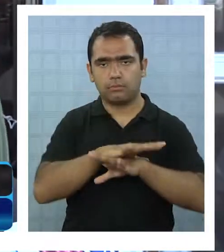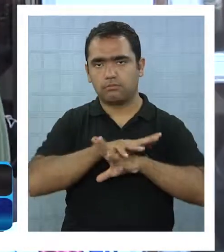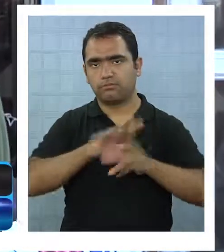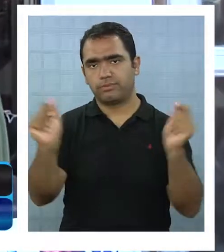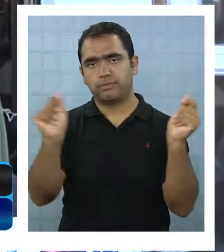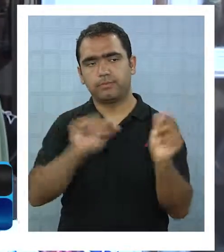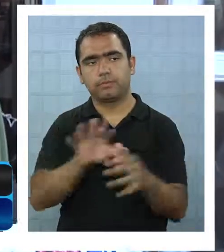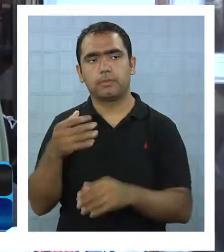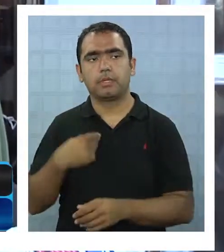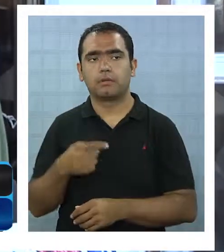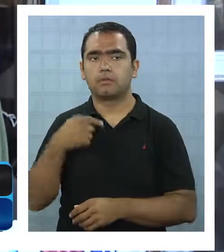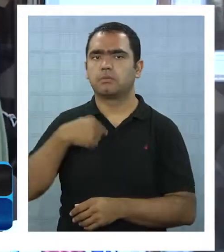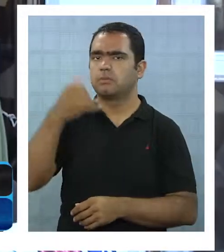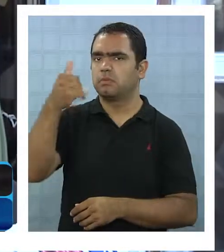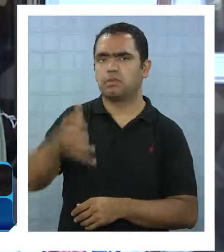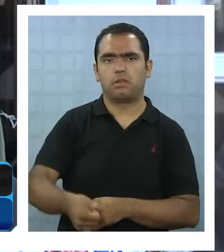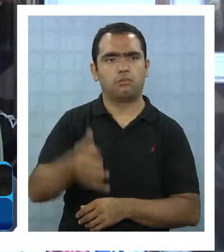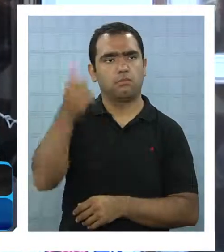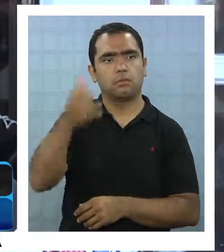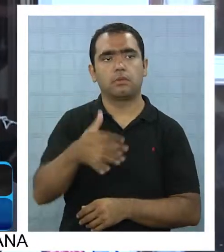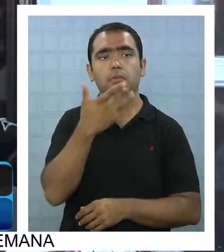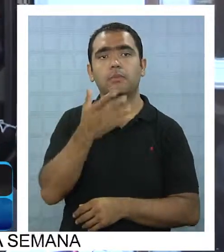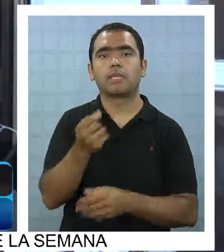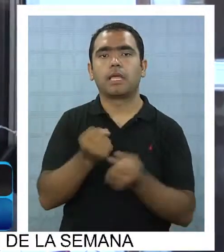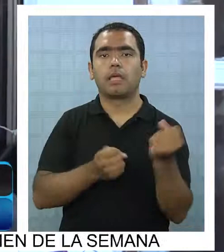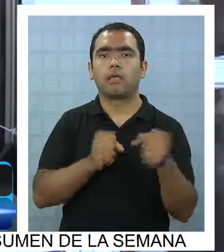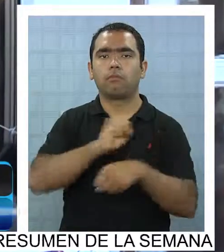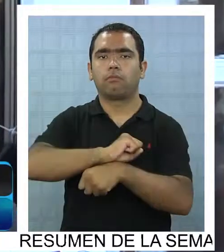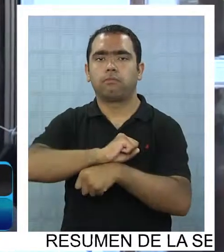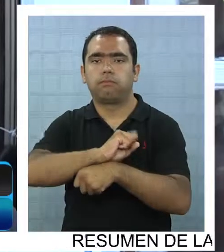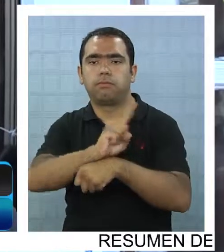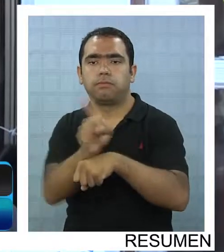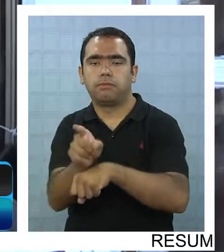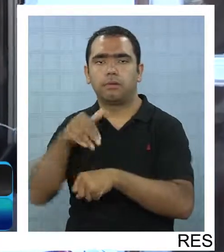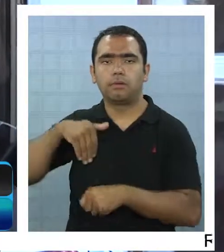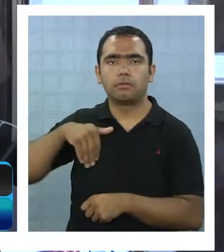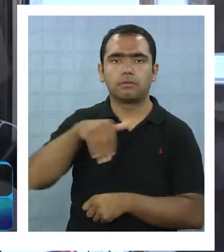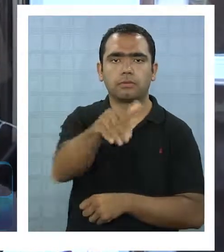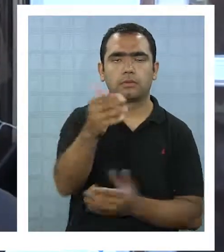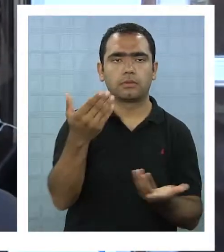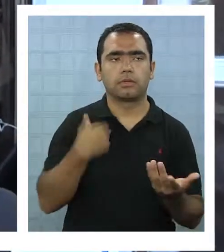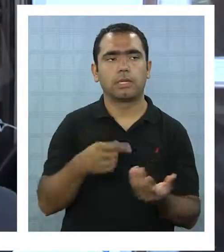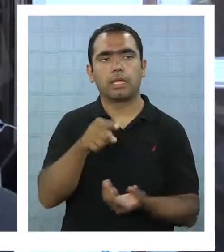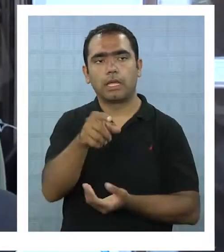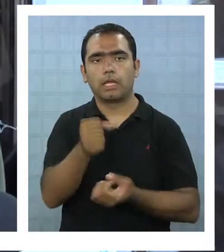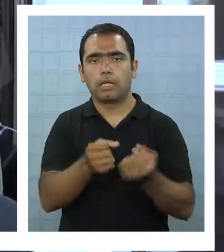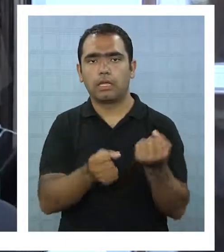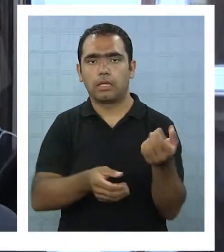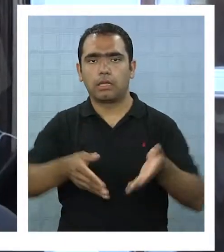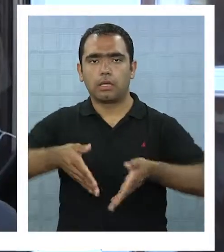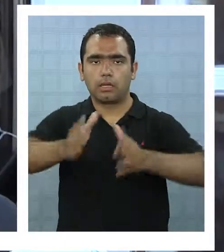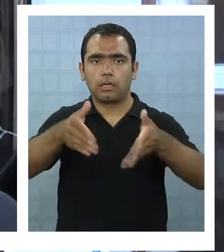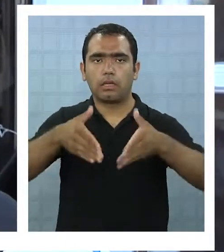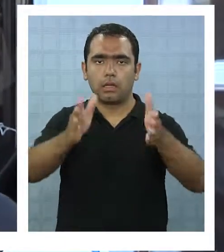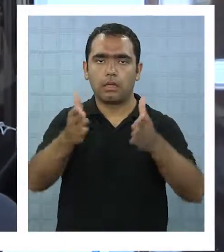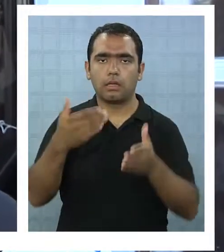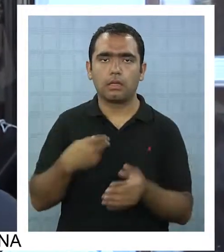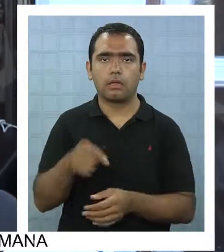exceso de velocidad es muy grande y la calle no tiene el declive como para aguantar la curva.